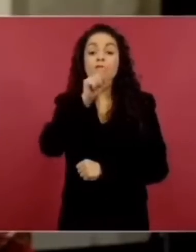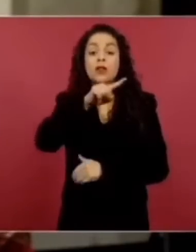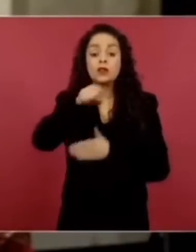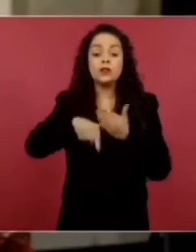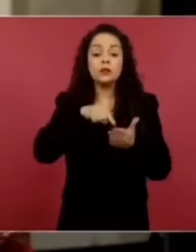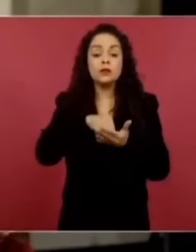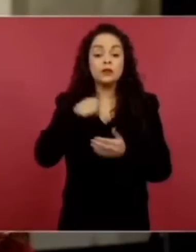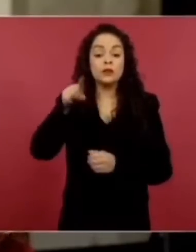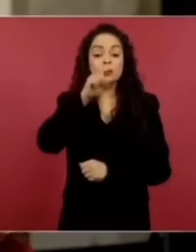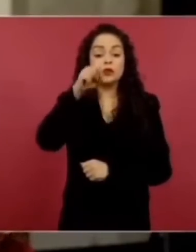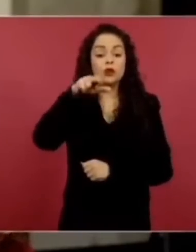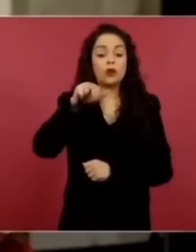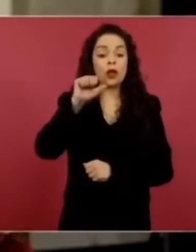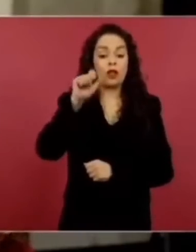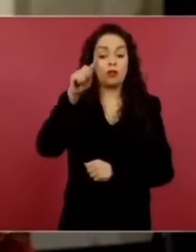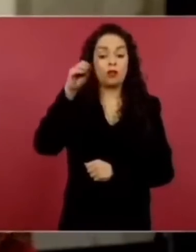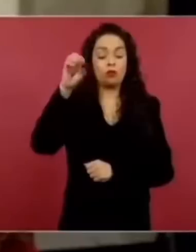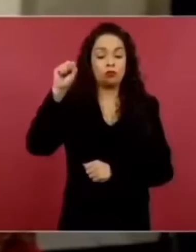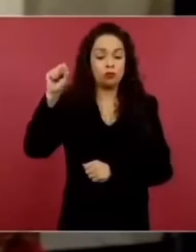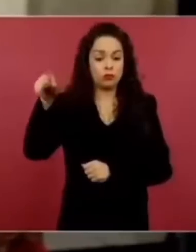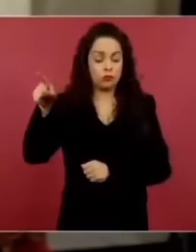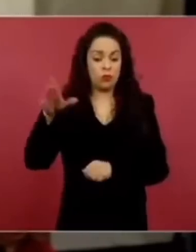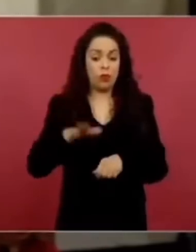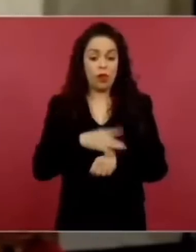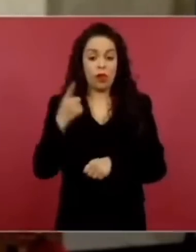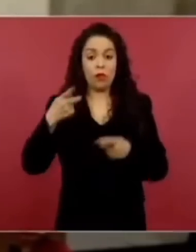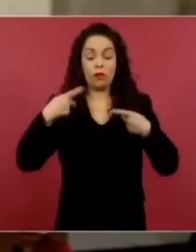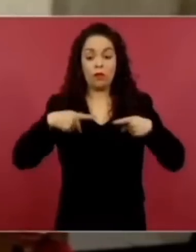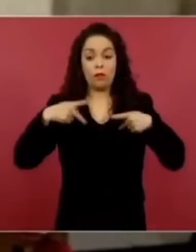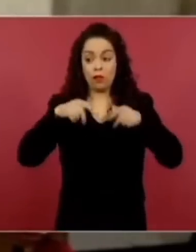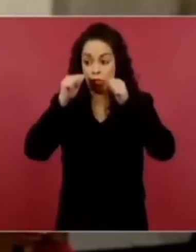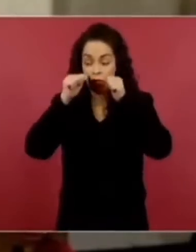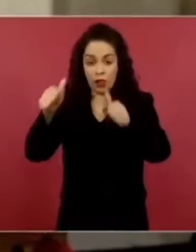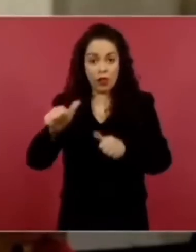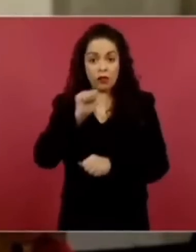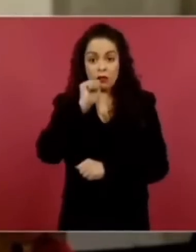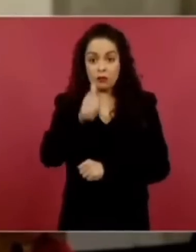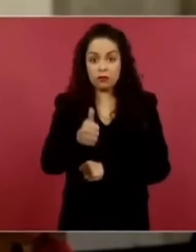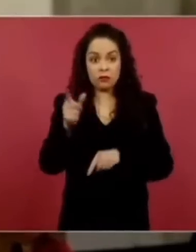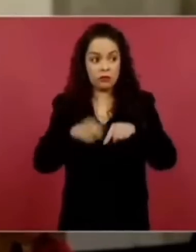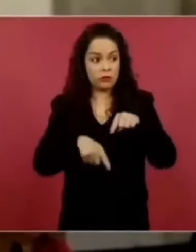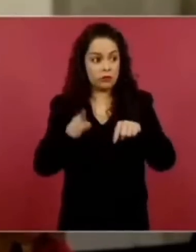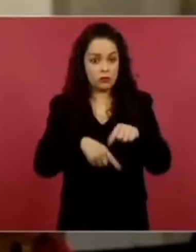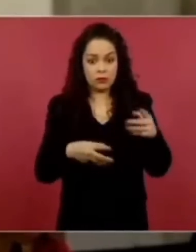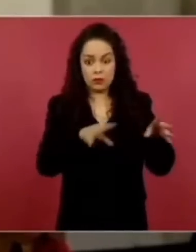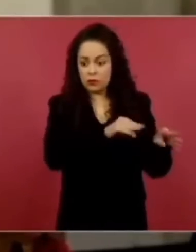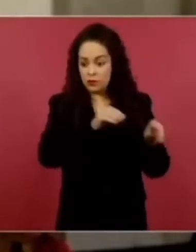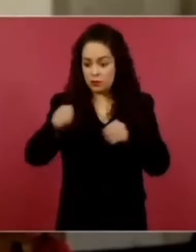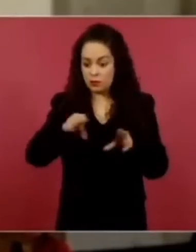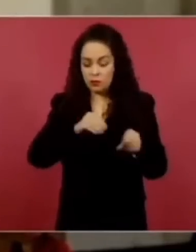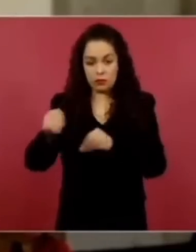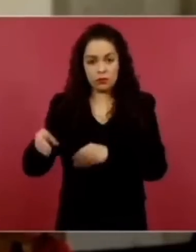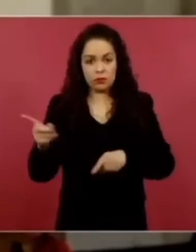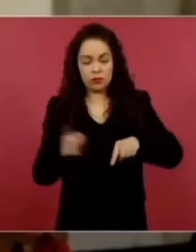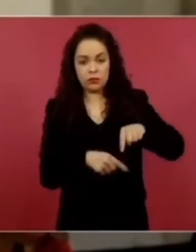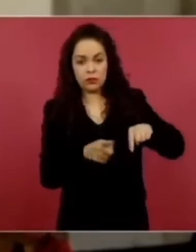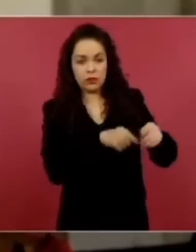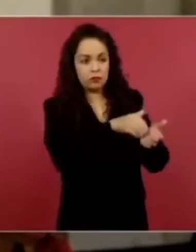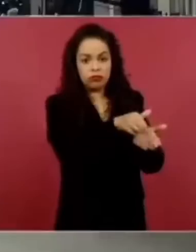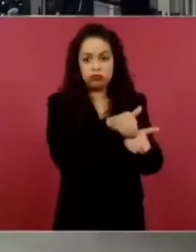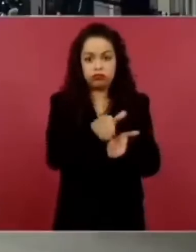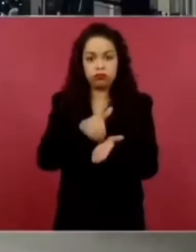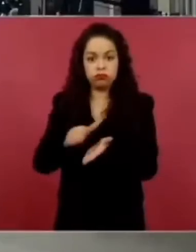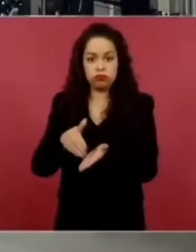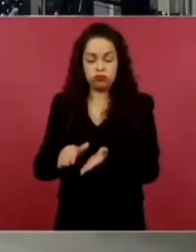la situación de que no hay atención a los desplazados y, por ejemplo, en el hospital de